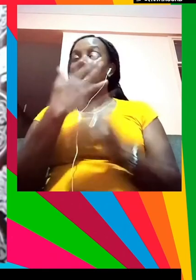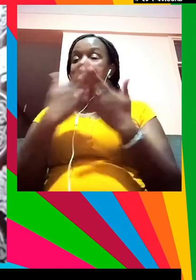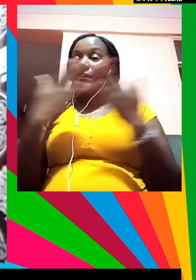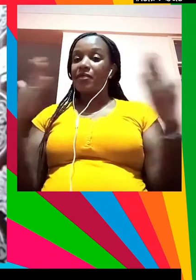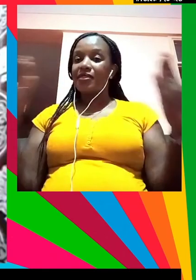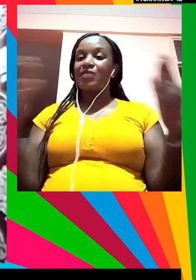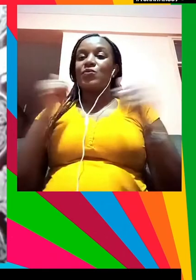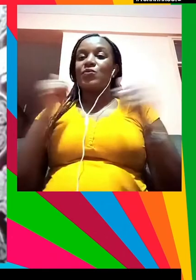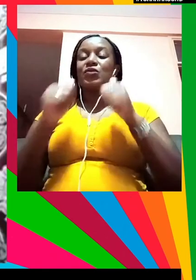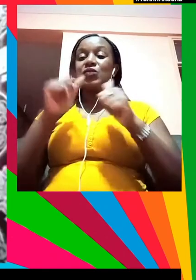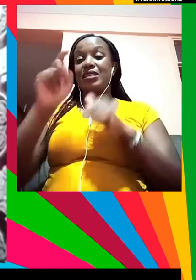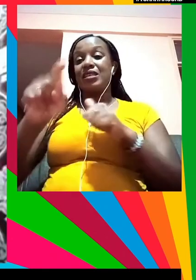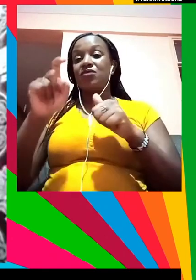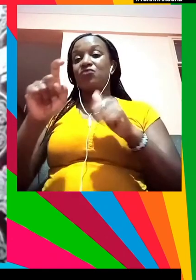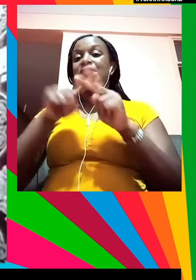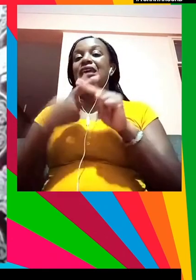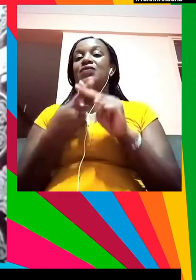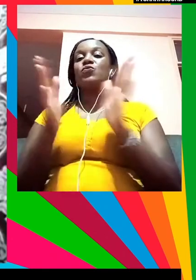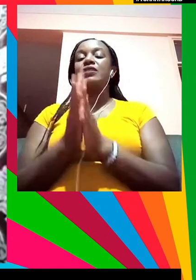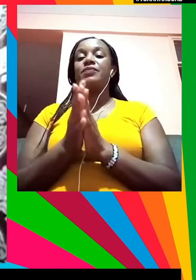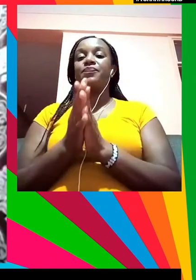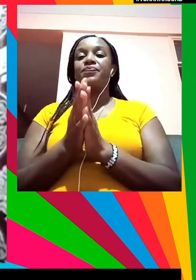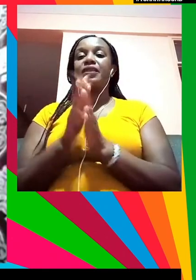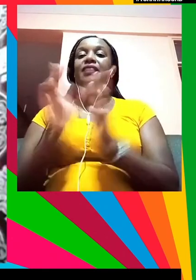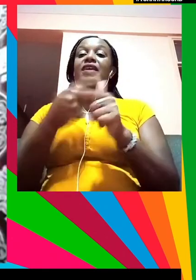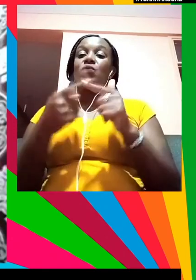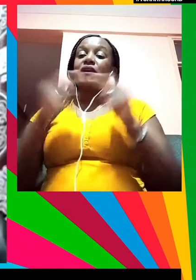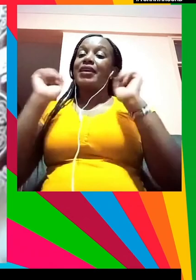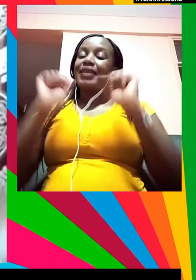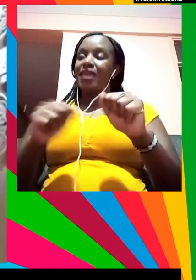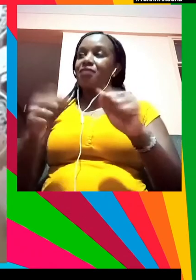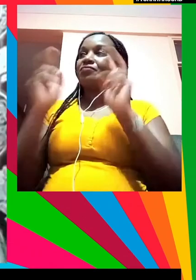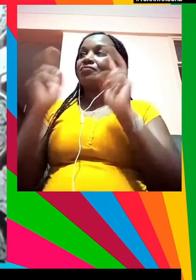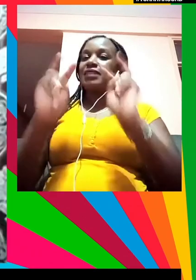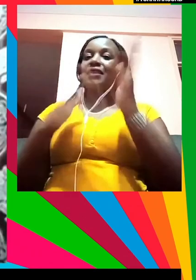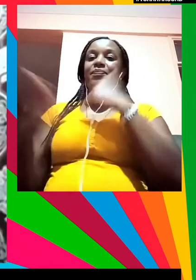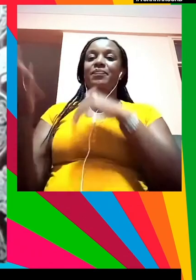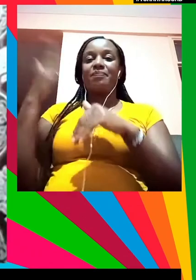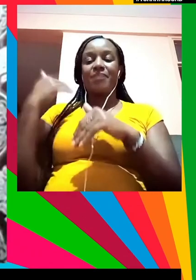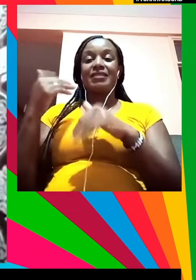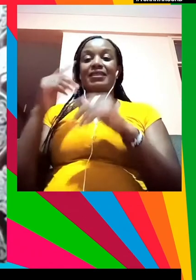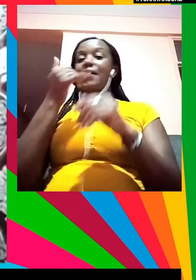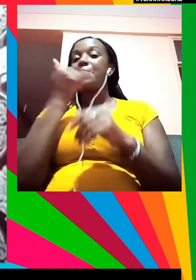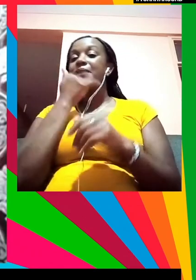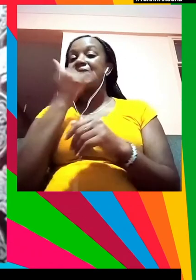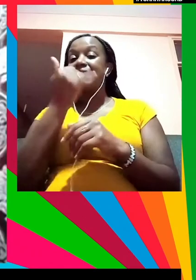partida y a partir de ahí podemos ver lo que dicen los socios como decía antes Lisa